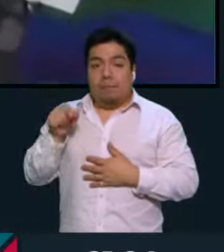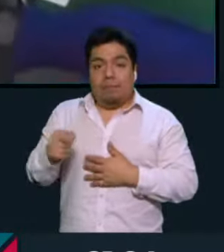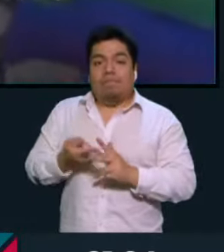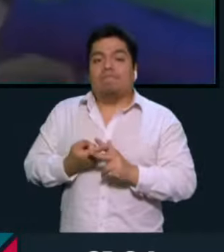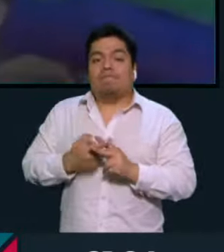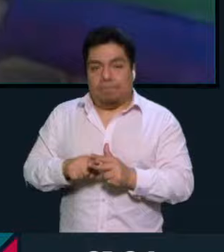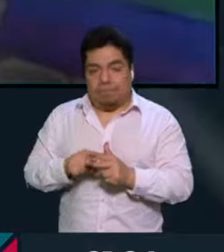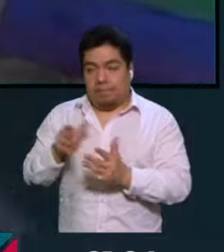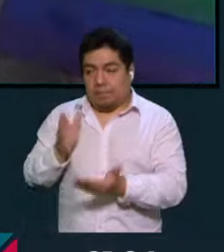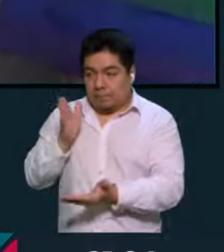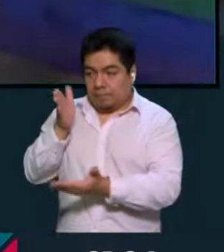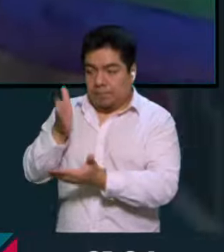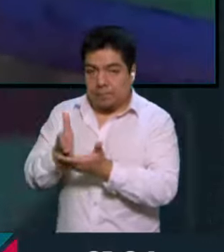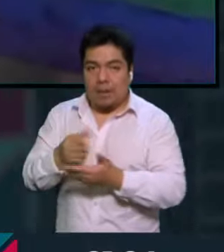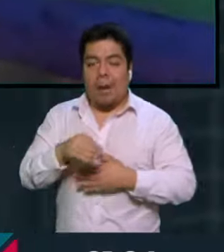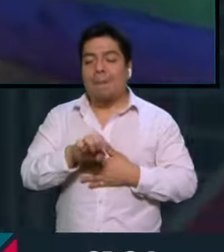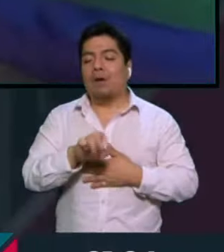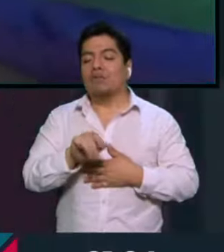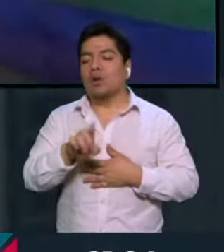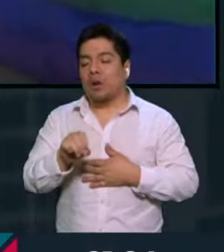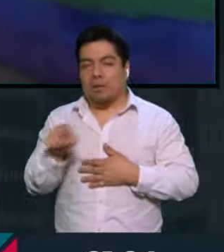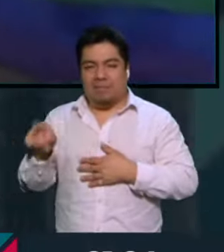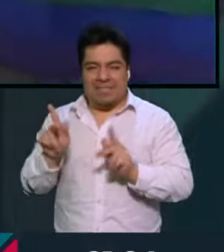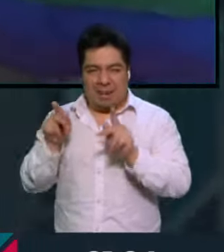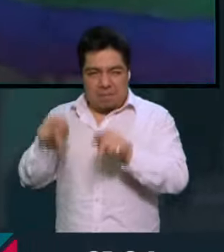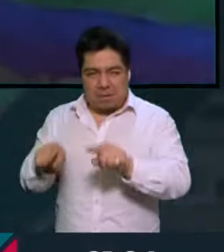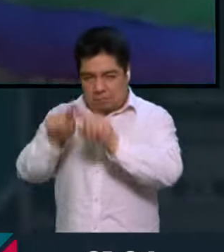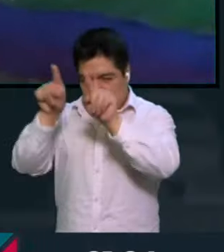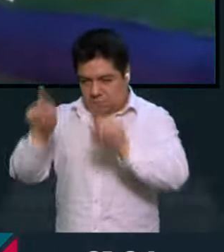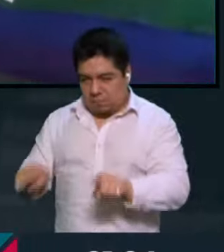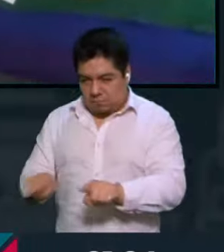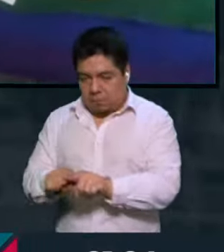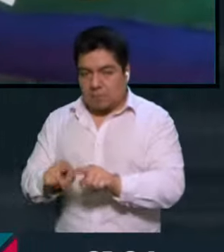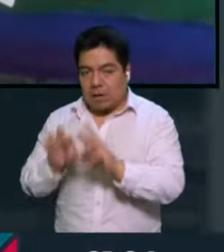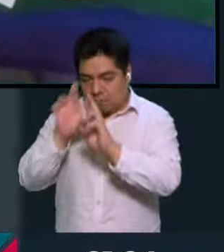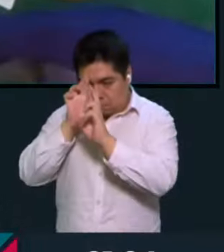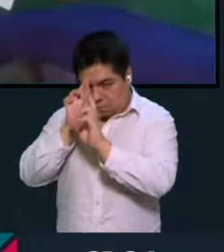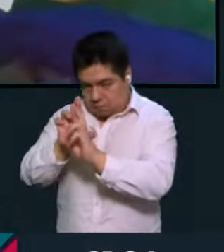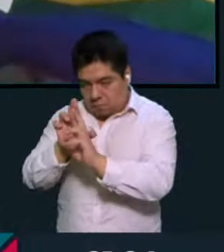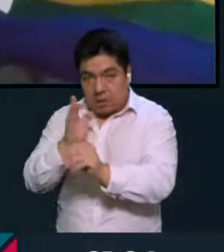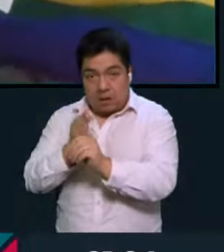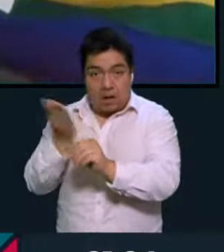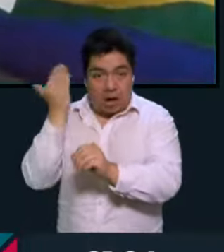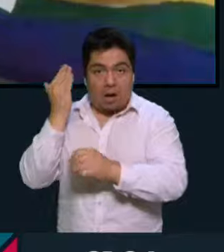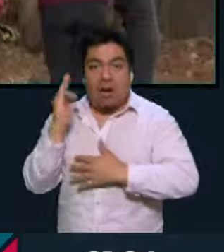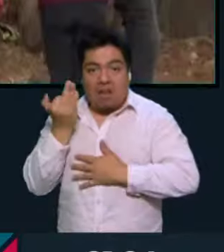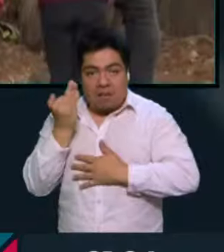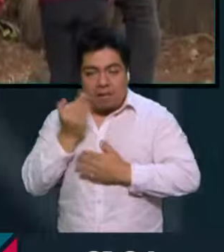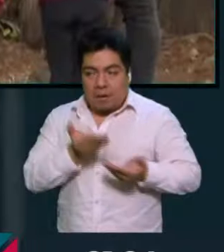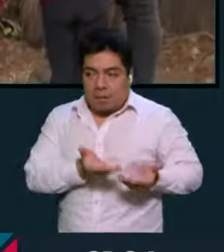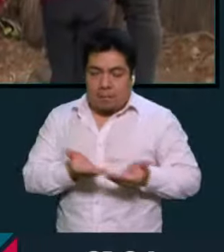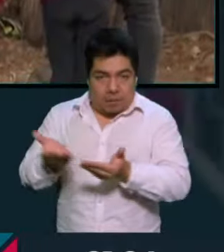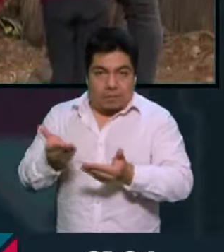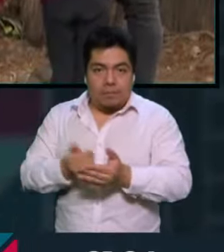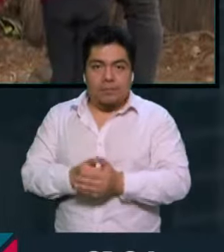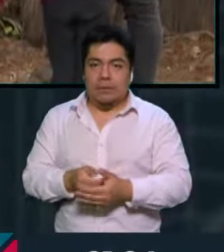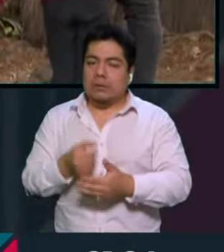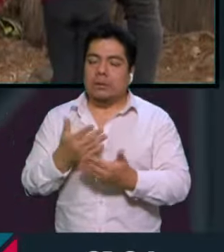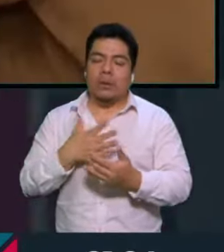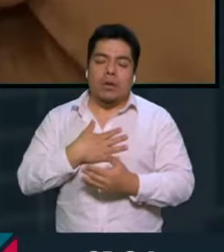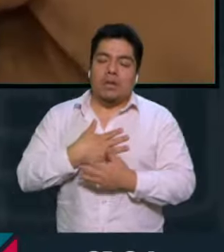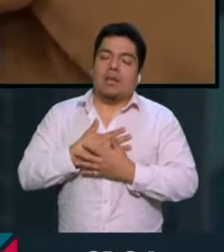este mausoleo en su traslado, respetuoso que tuvimos ahora en febrero. Entonces, ha sido un acto de